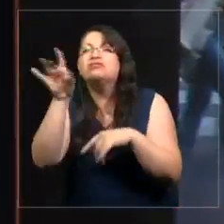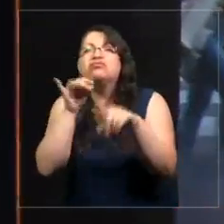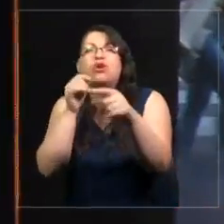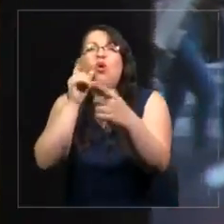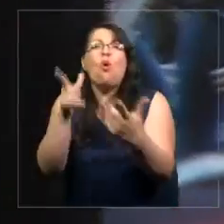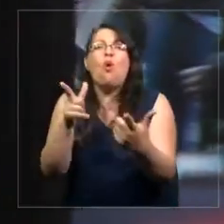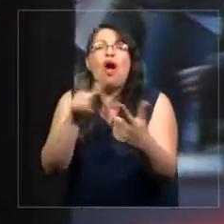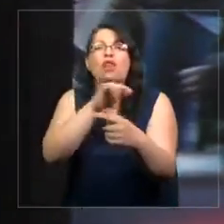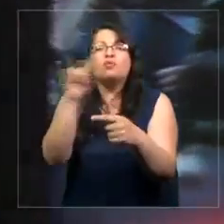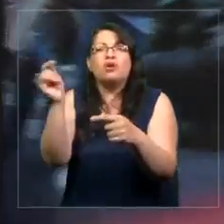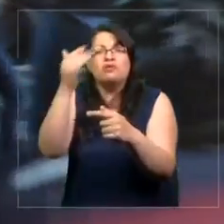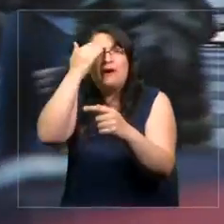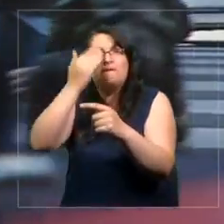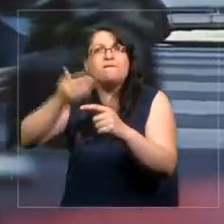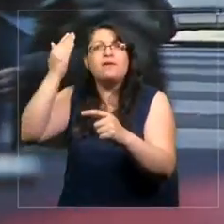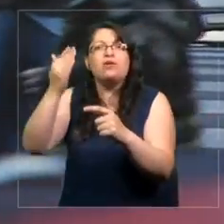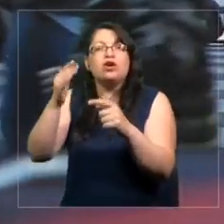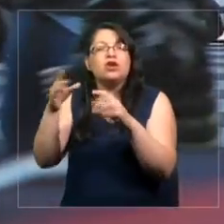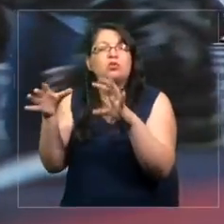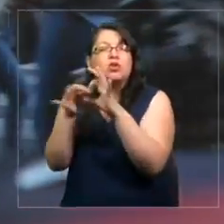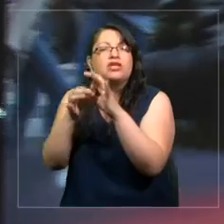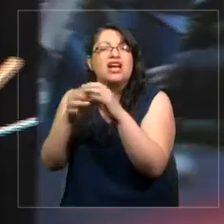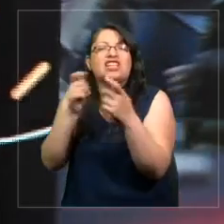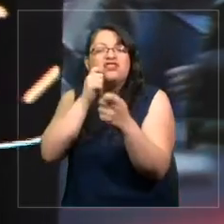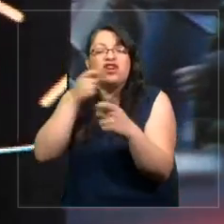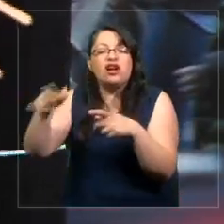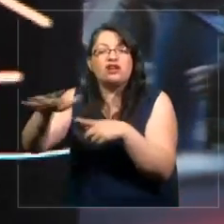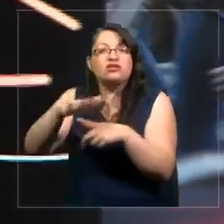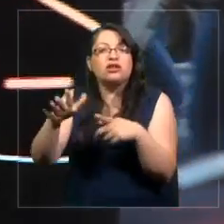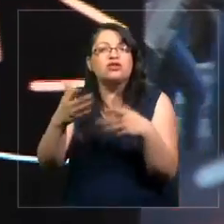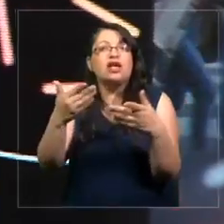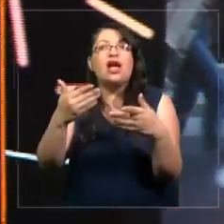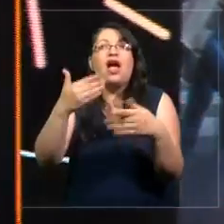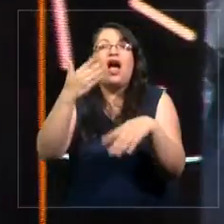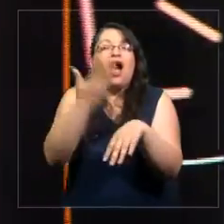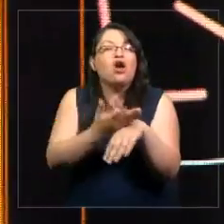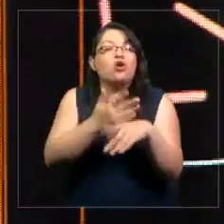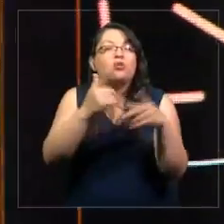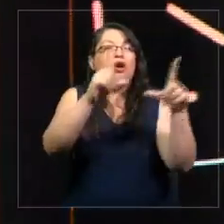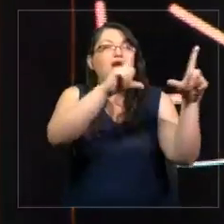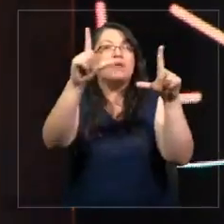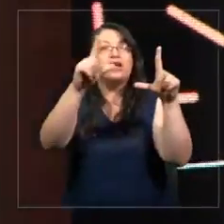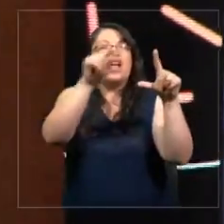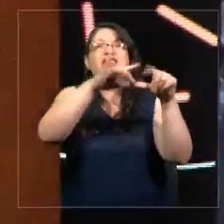ícono de esto? ¿cierto? Y hay como una suerte de sobreposición de una imagen sobre imagen.